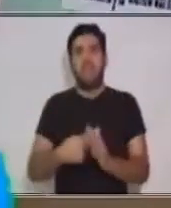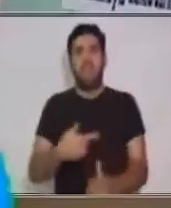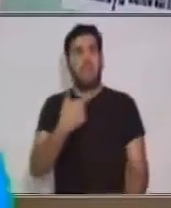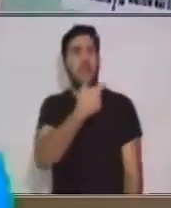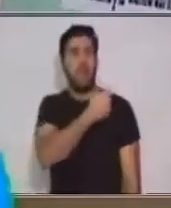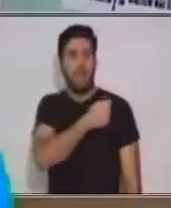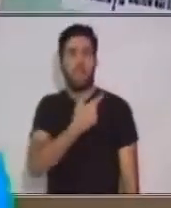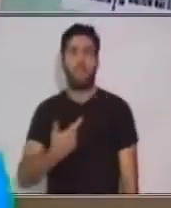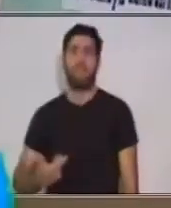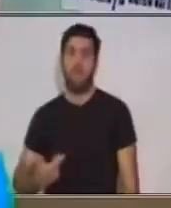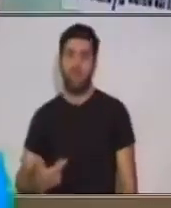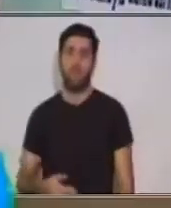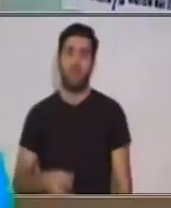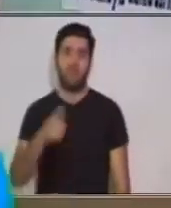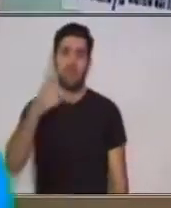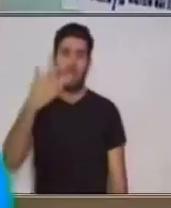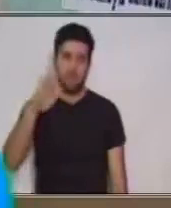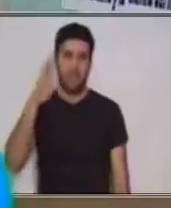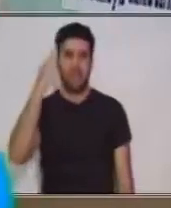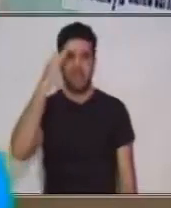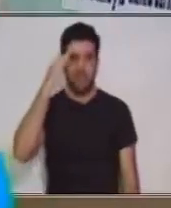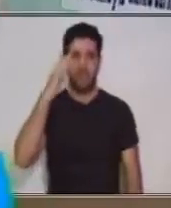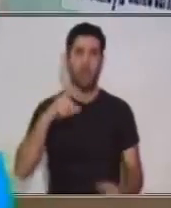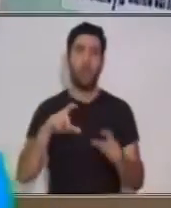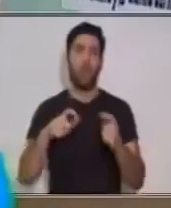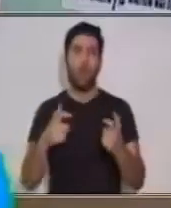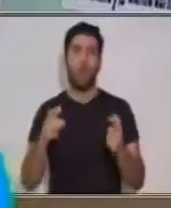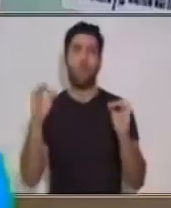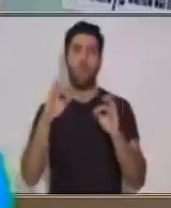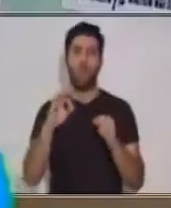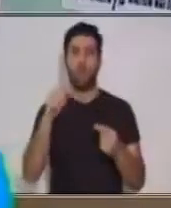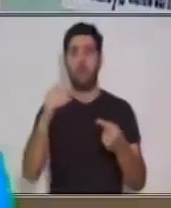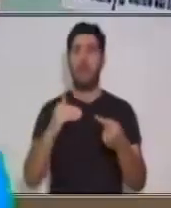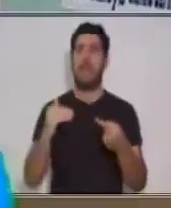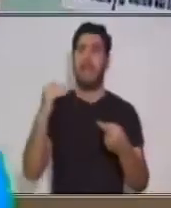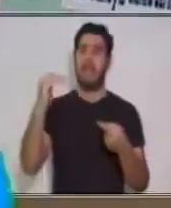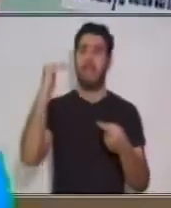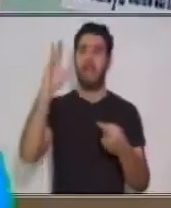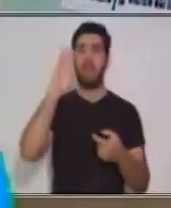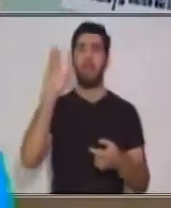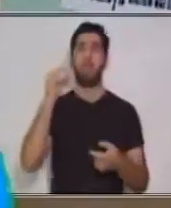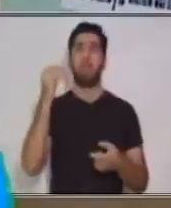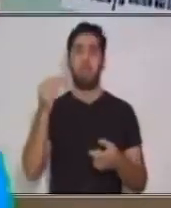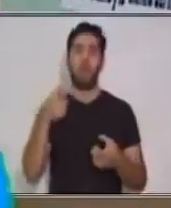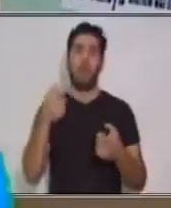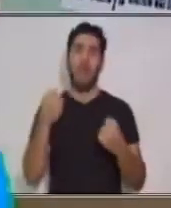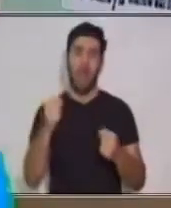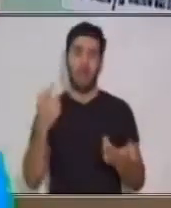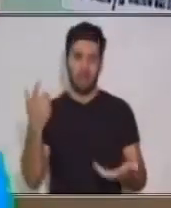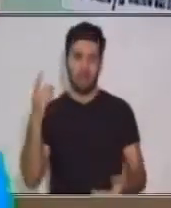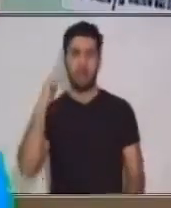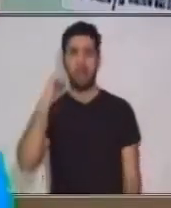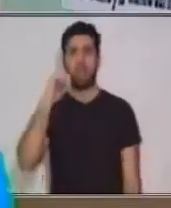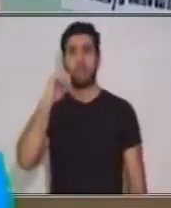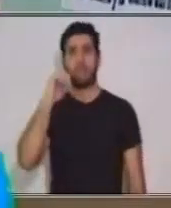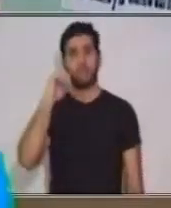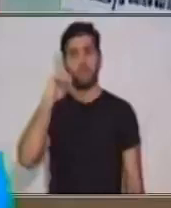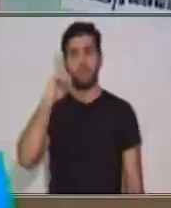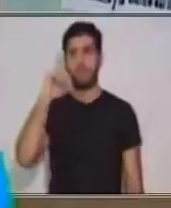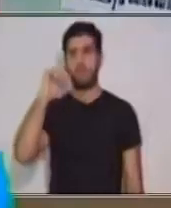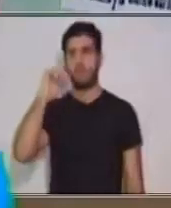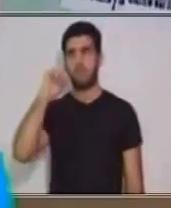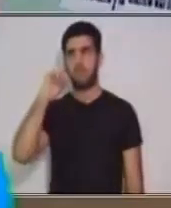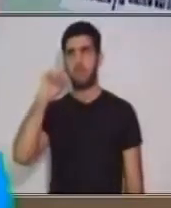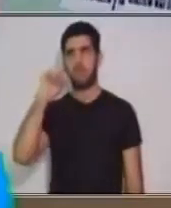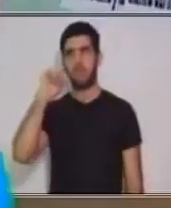Y ahora, si saben ellas en qué fecha las vacunaron, qué edad tenían y por qué razones están vacunando. Y con color